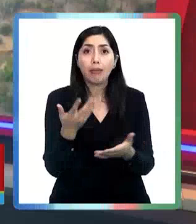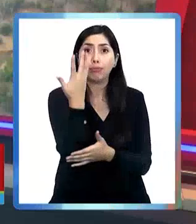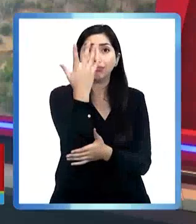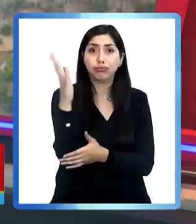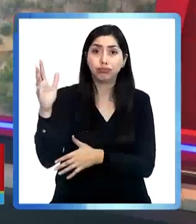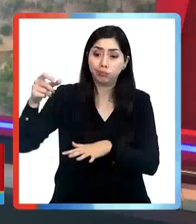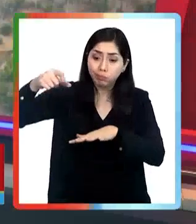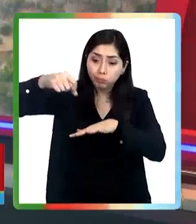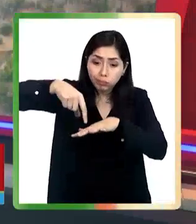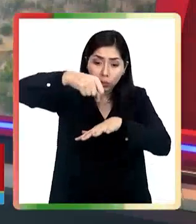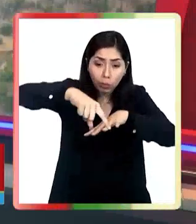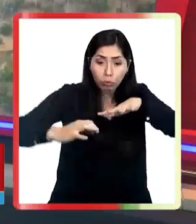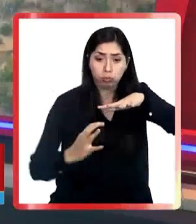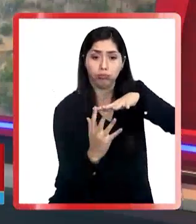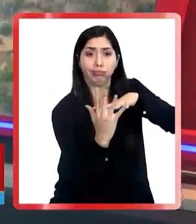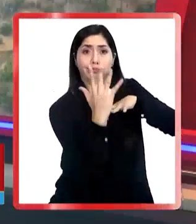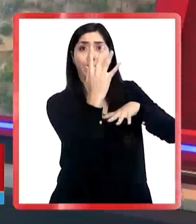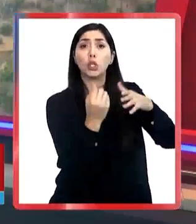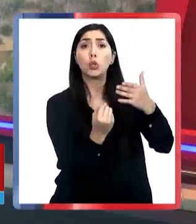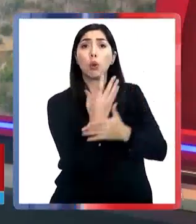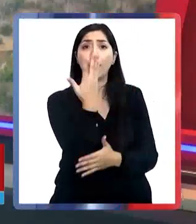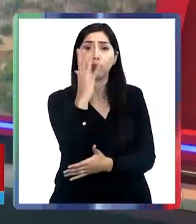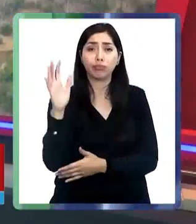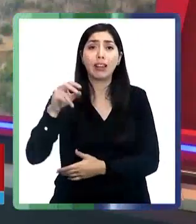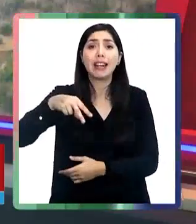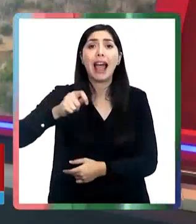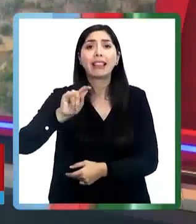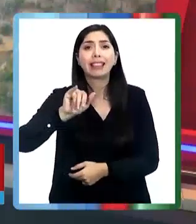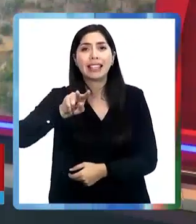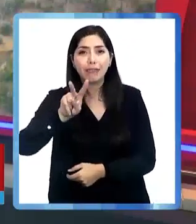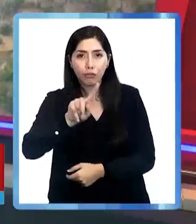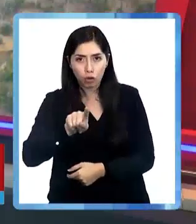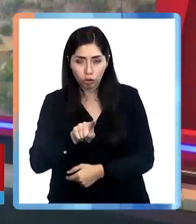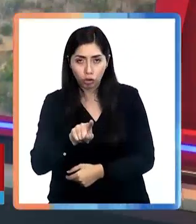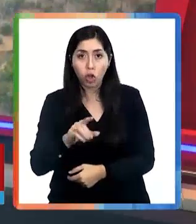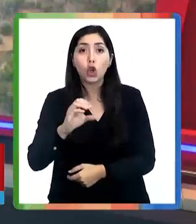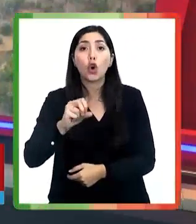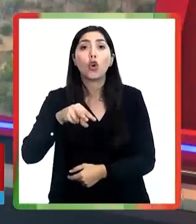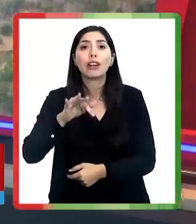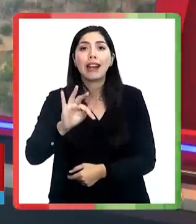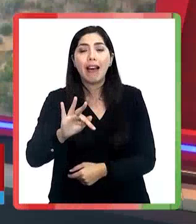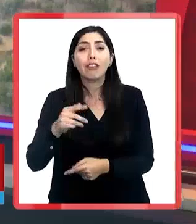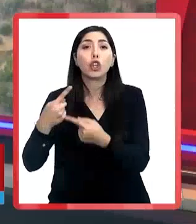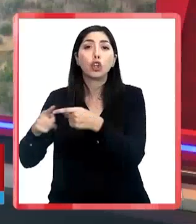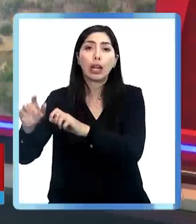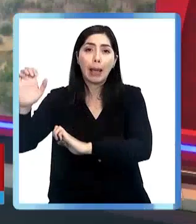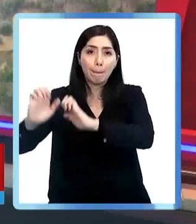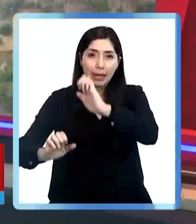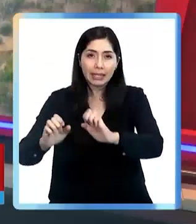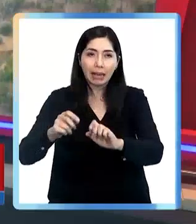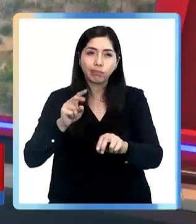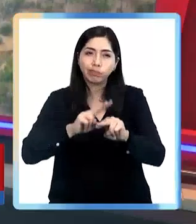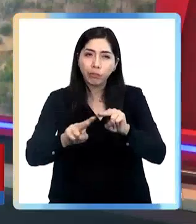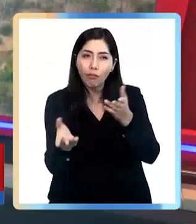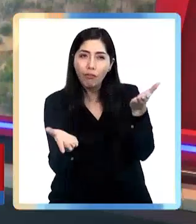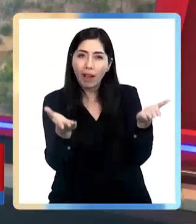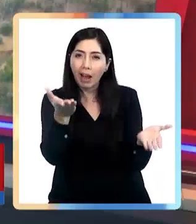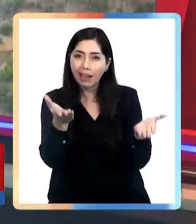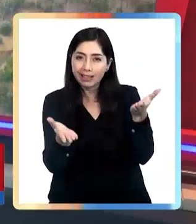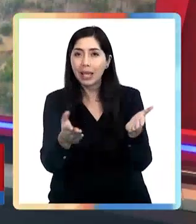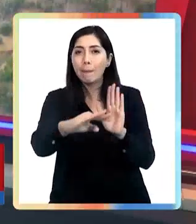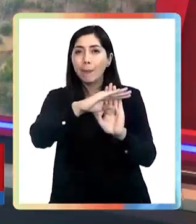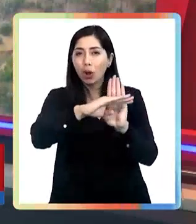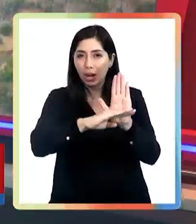reforestar con especies nativas, CONAF junto a propietarios y empresas realizaron un balance del programa de